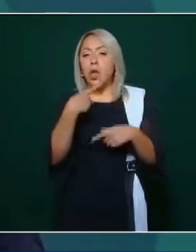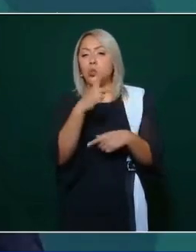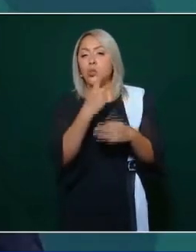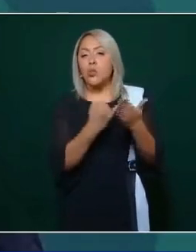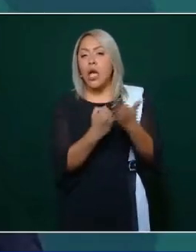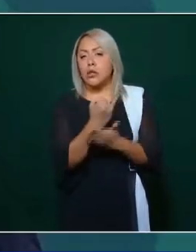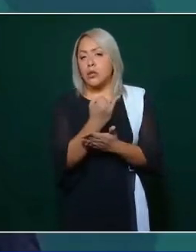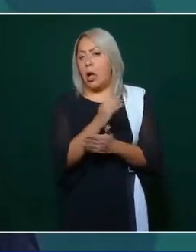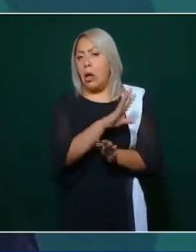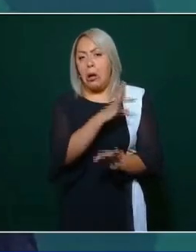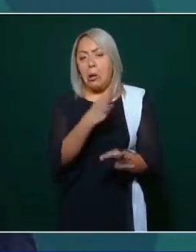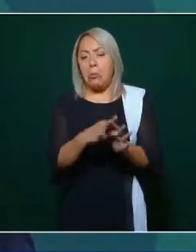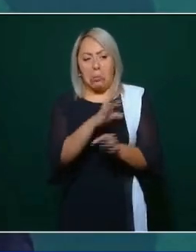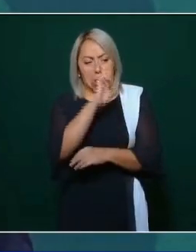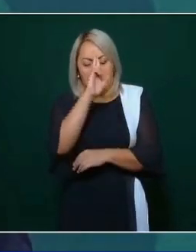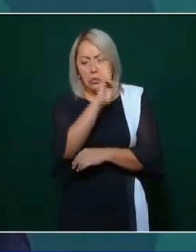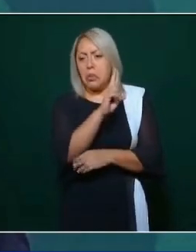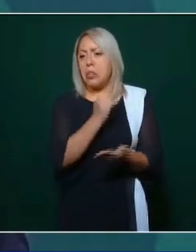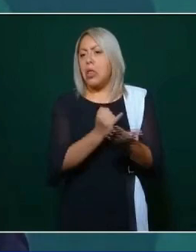electorales,